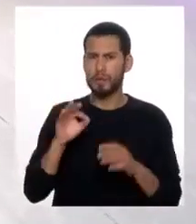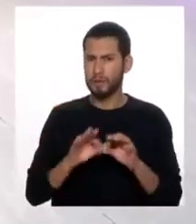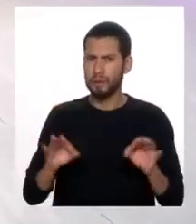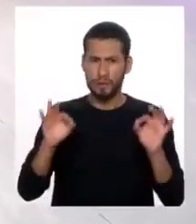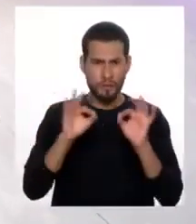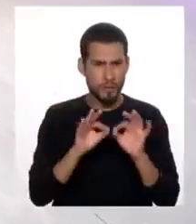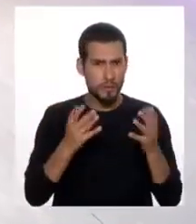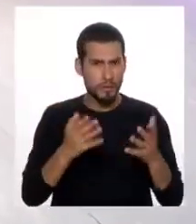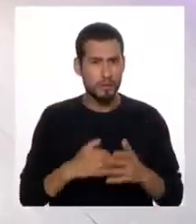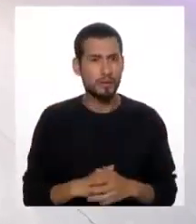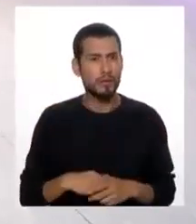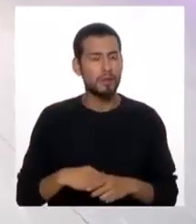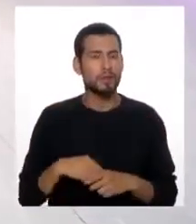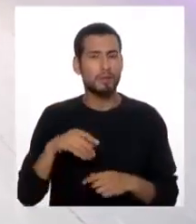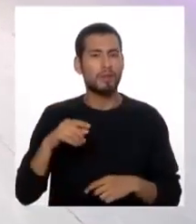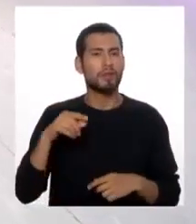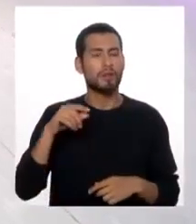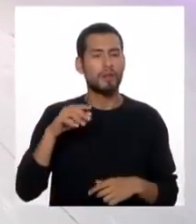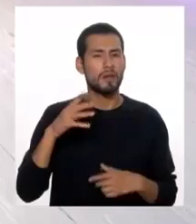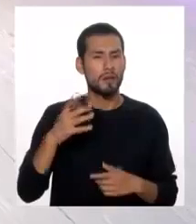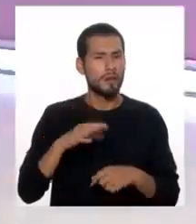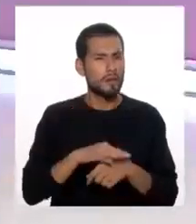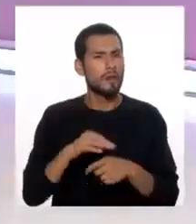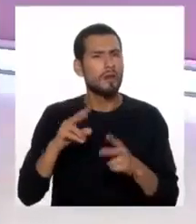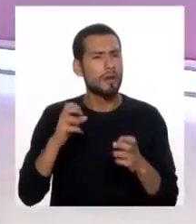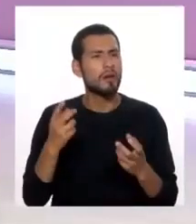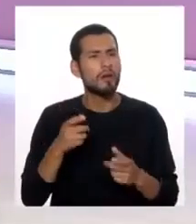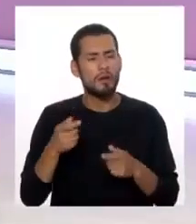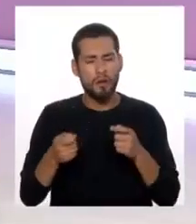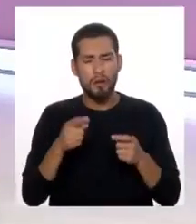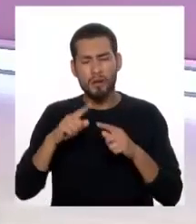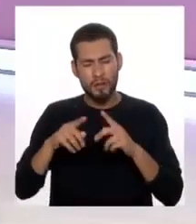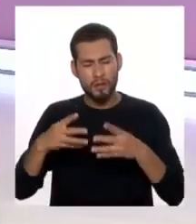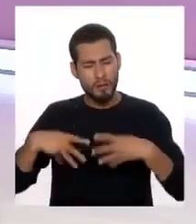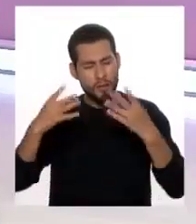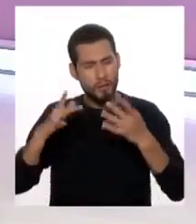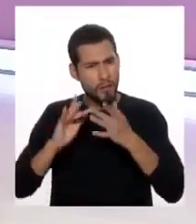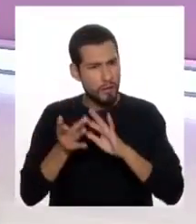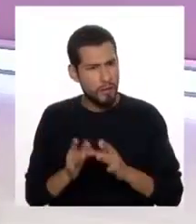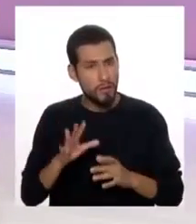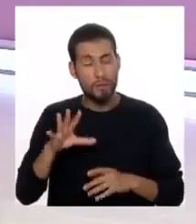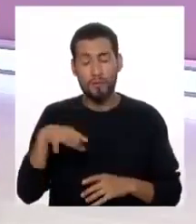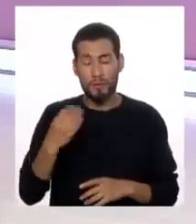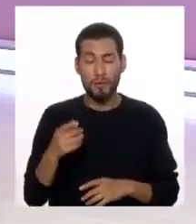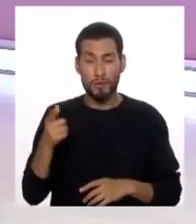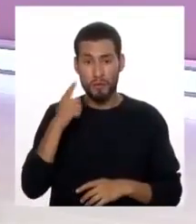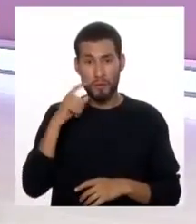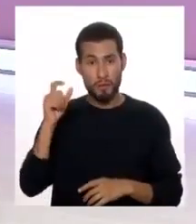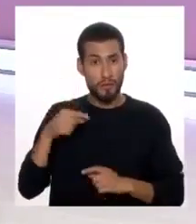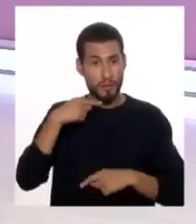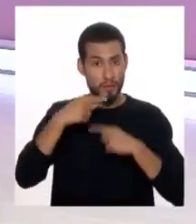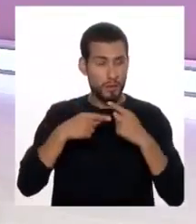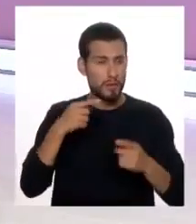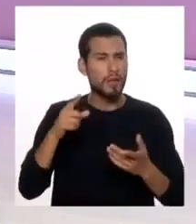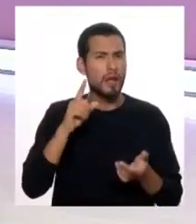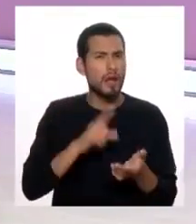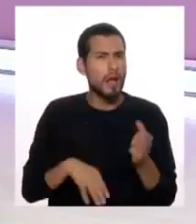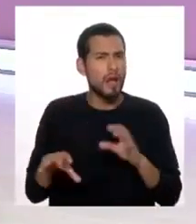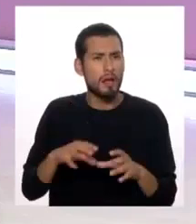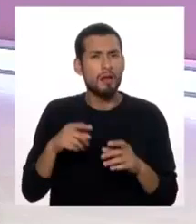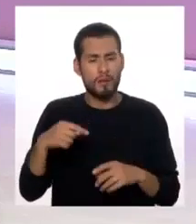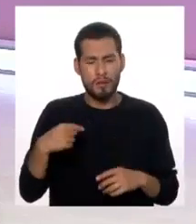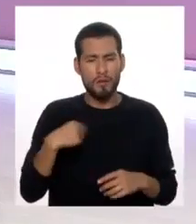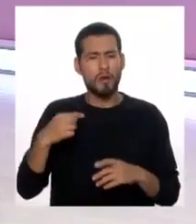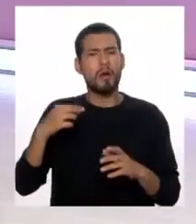importante, doctora Rosana, doctora Vargas, es el tema del manejo de las redes sociales, ¿no? Porque efectivamente el señor nos hablaba qué hacer como